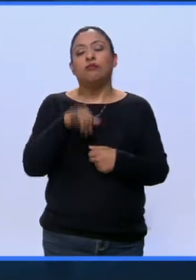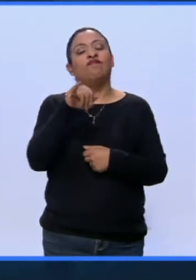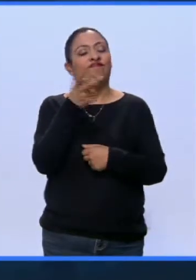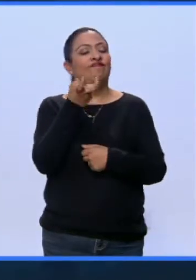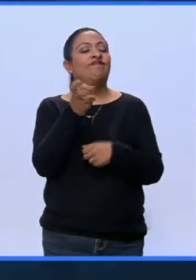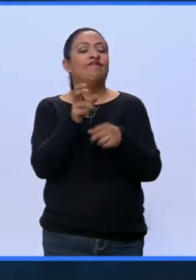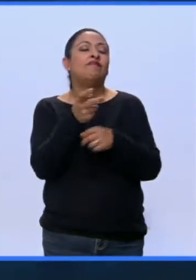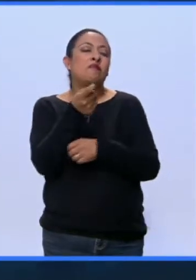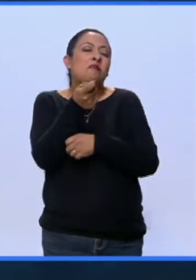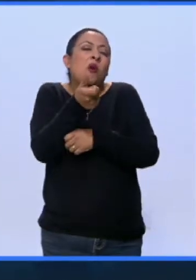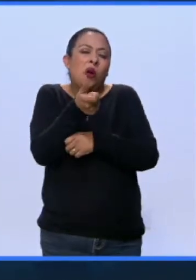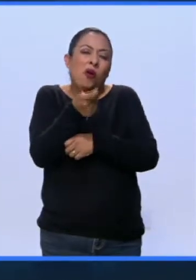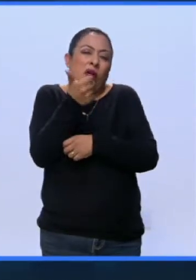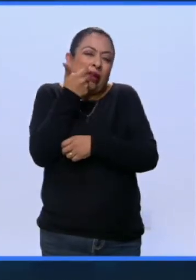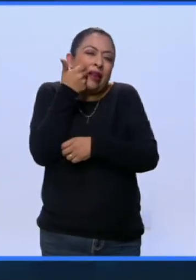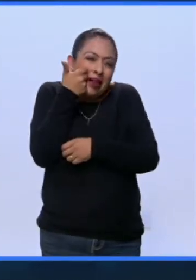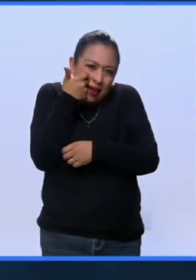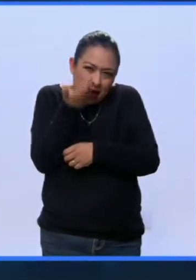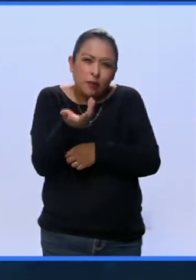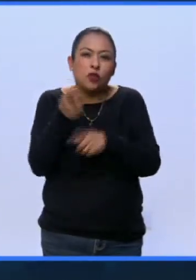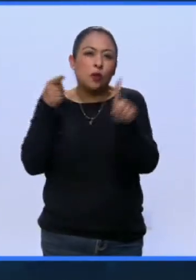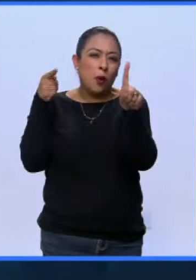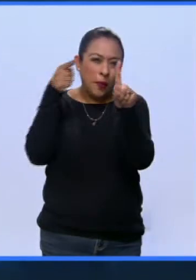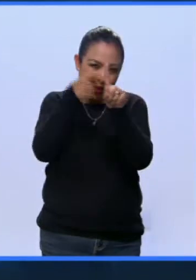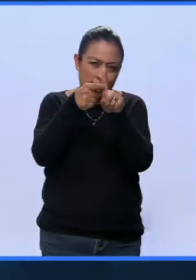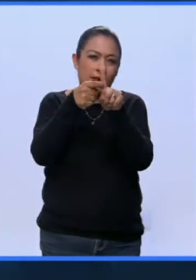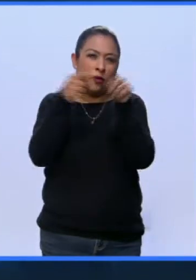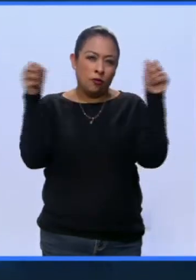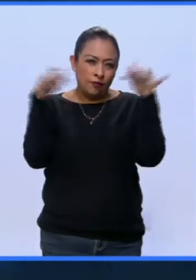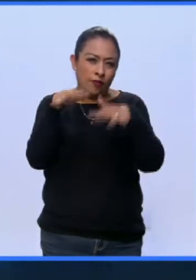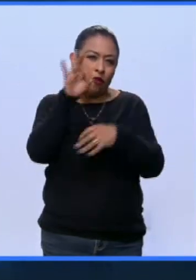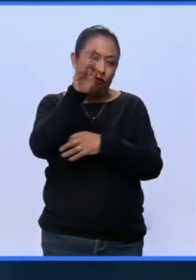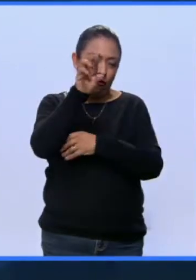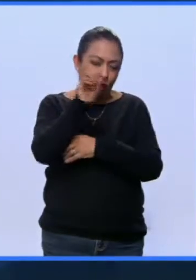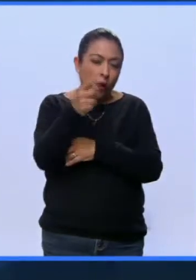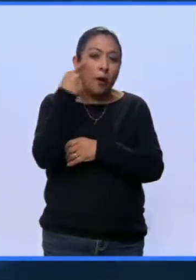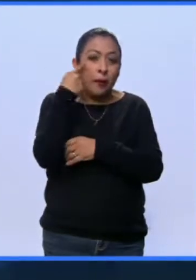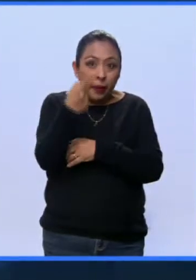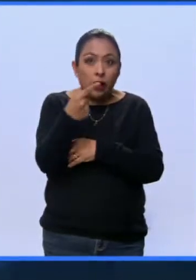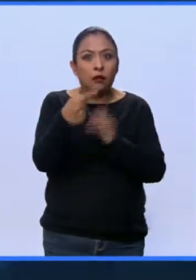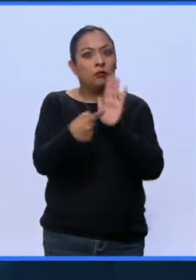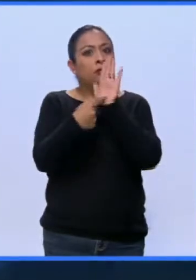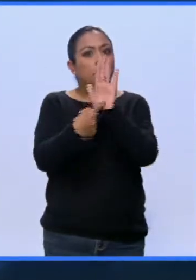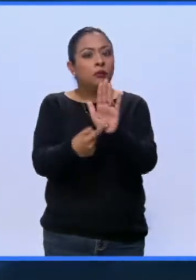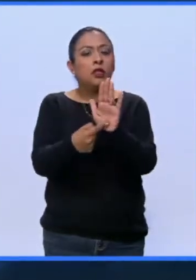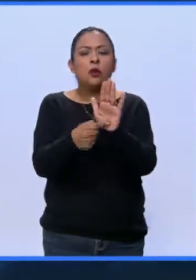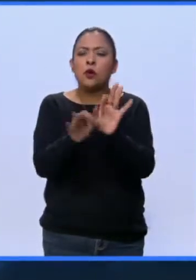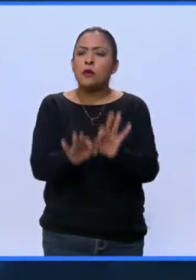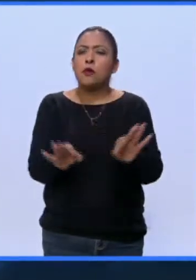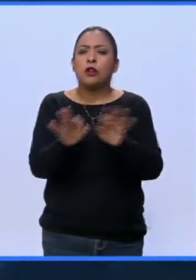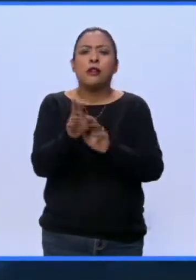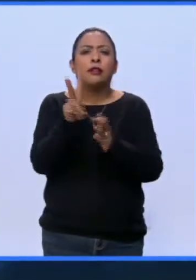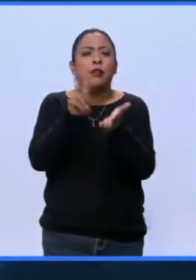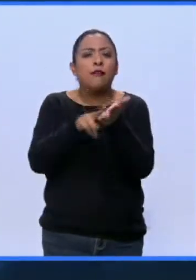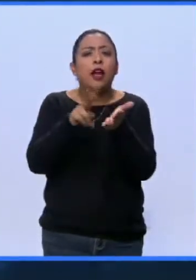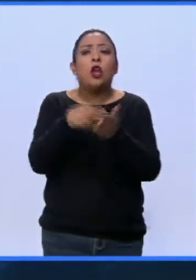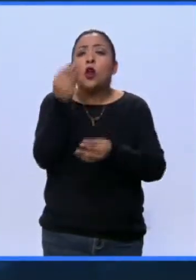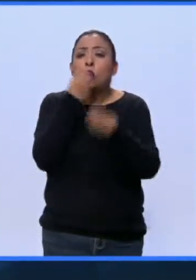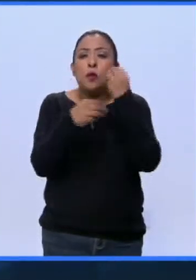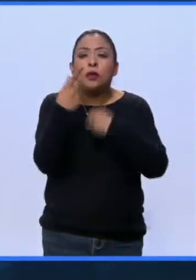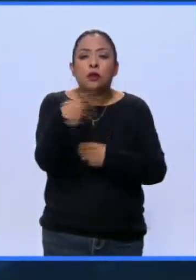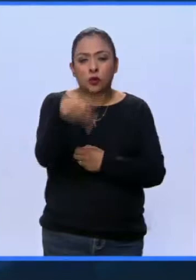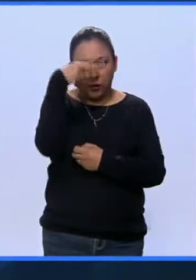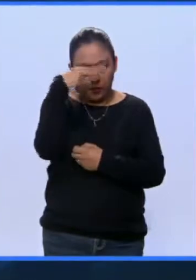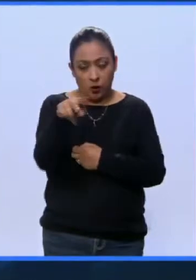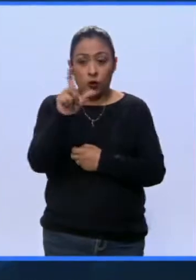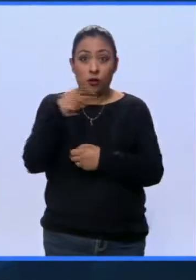el objetivo del foro, ¿no? Dar a conocer y revalorizar la gastronomía mexicana. Cuando invitan a estos ponentes